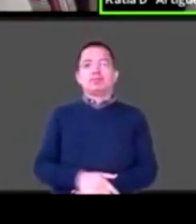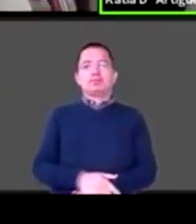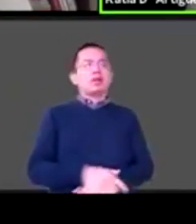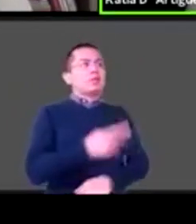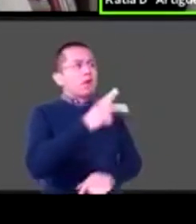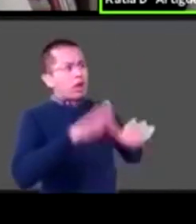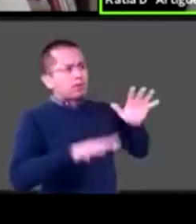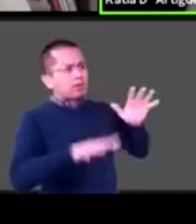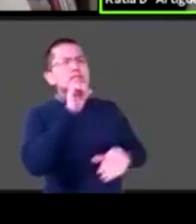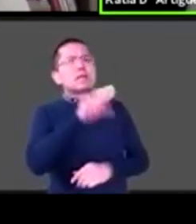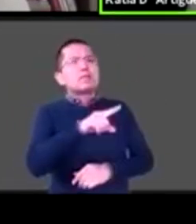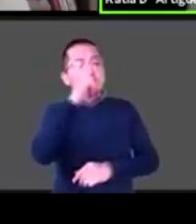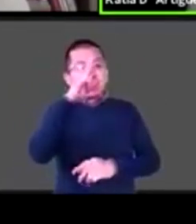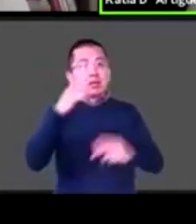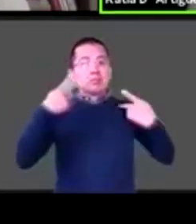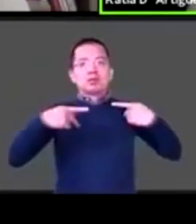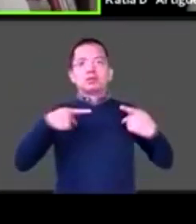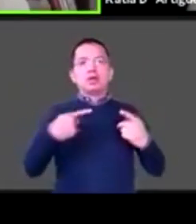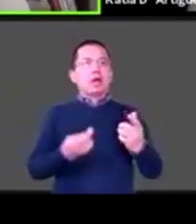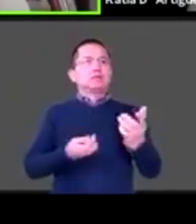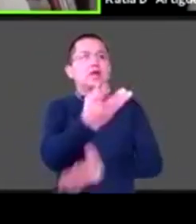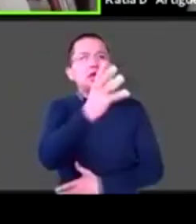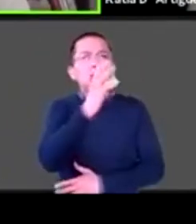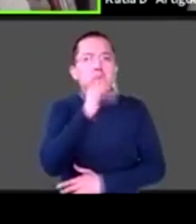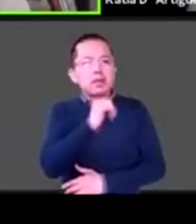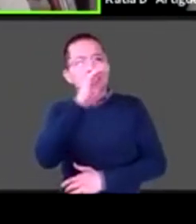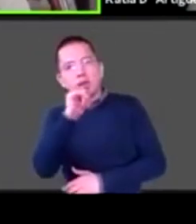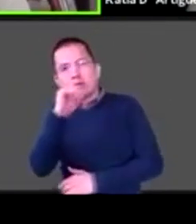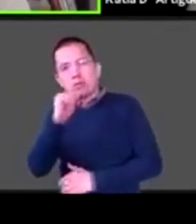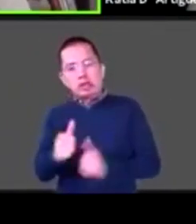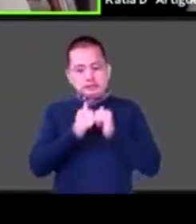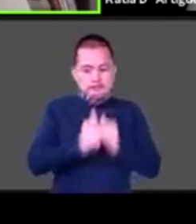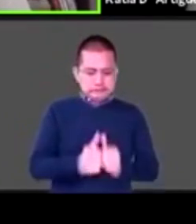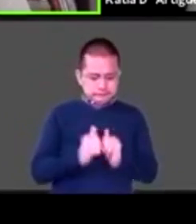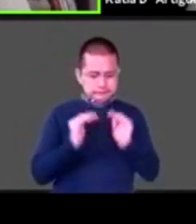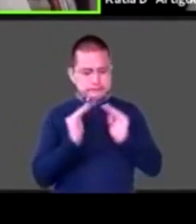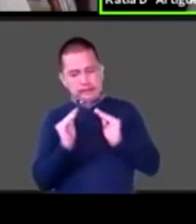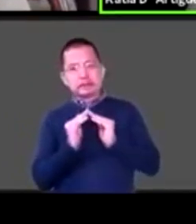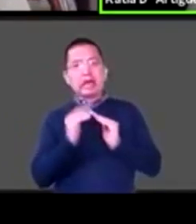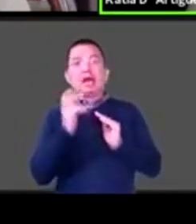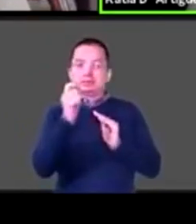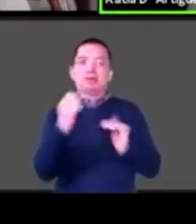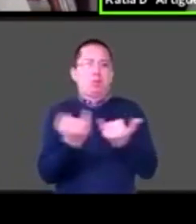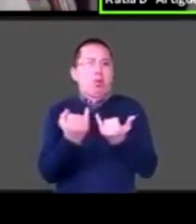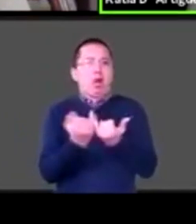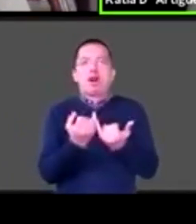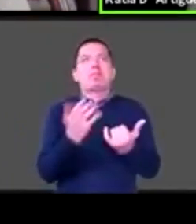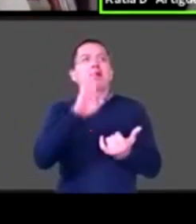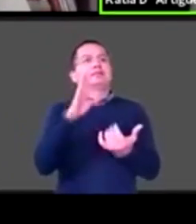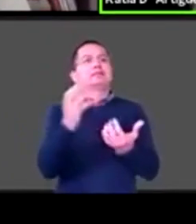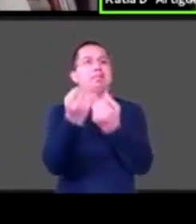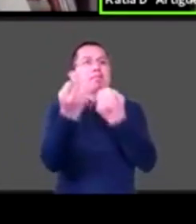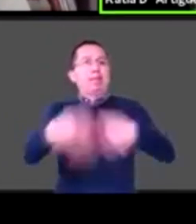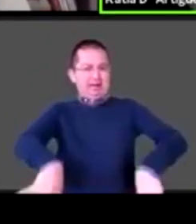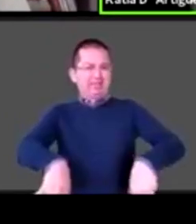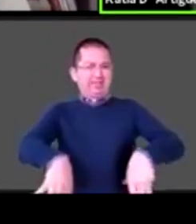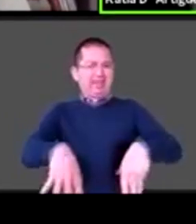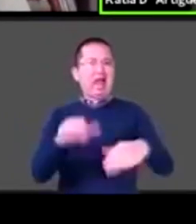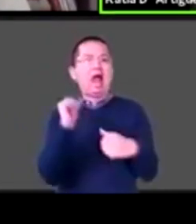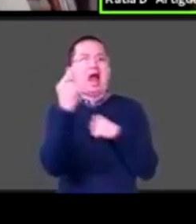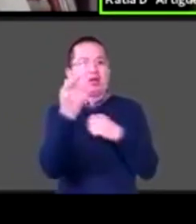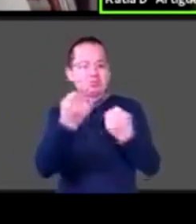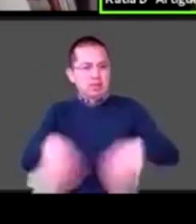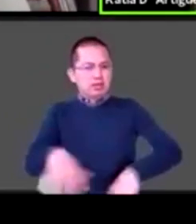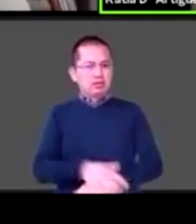son pérdidas. Es pérdidas y es un divorcio. Claro, o sea, el duelo de perder a alguien es un duelo, pero todos estamos en